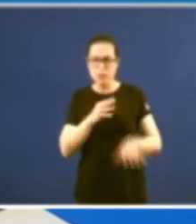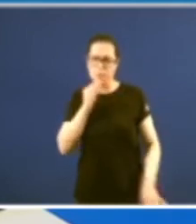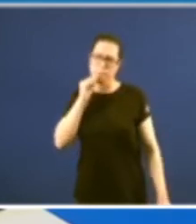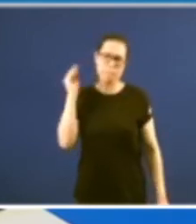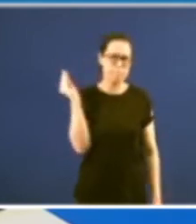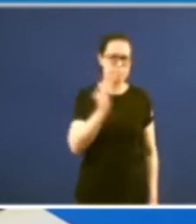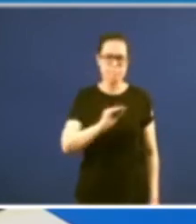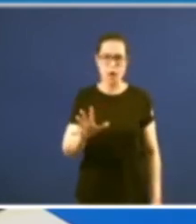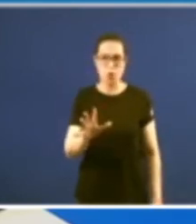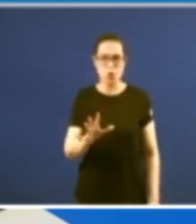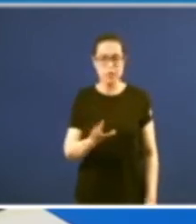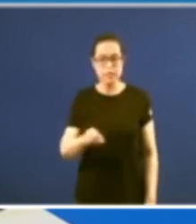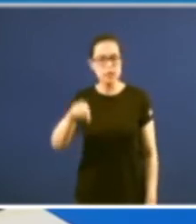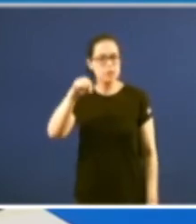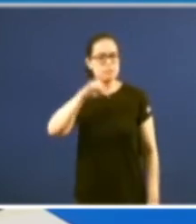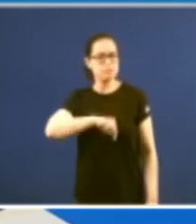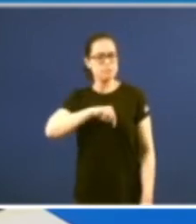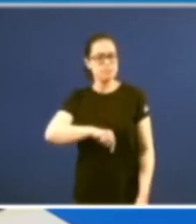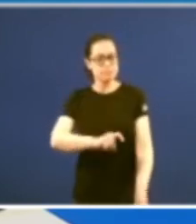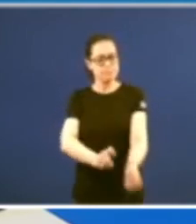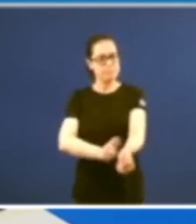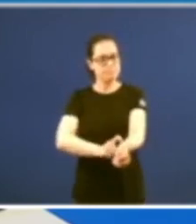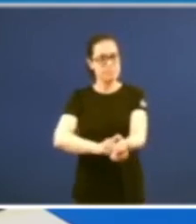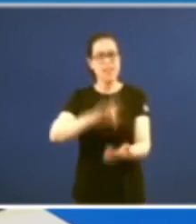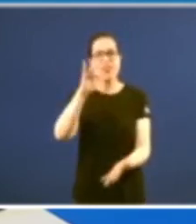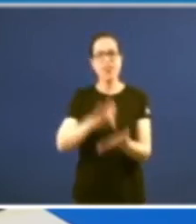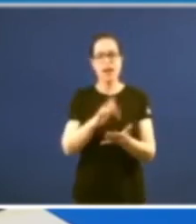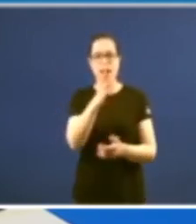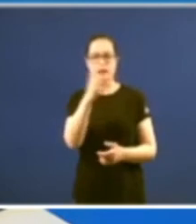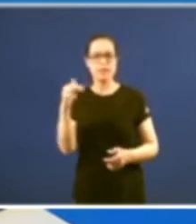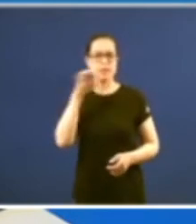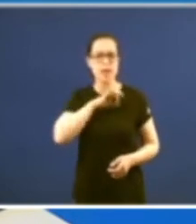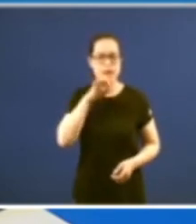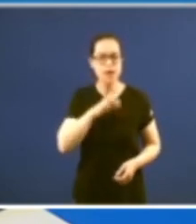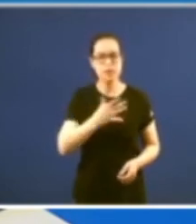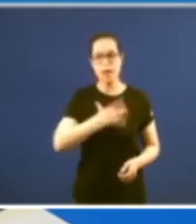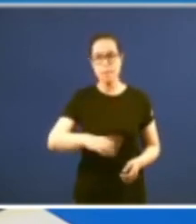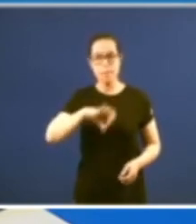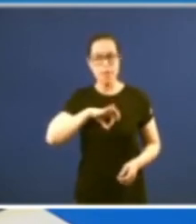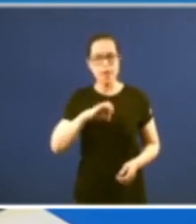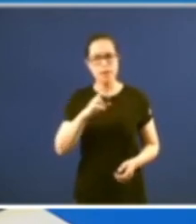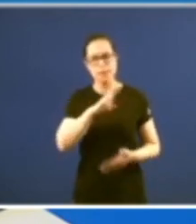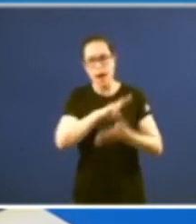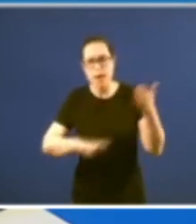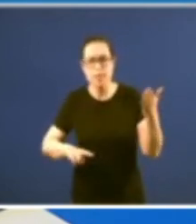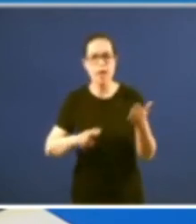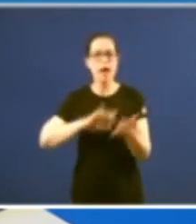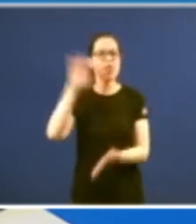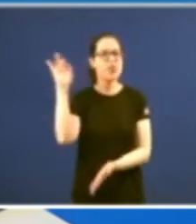permitiu a conciencia de país o día das letras galegas o día de Galicia as medallas de Galicia todo tivo o fiel